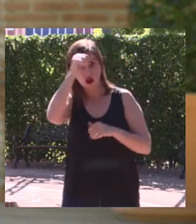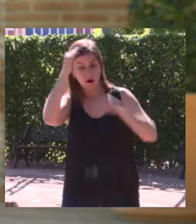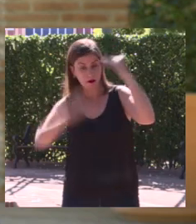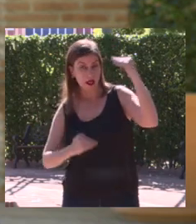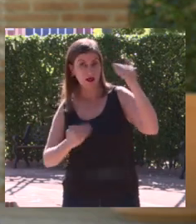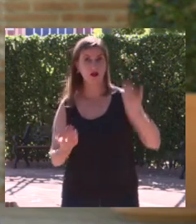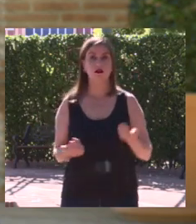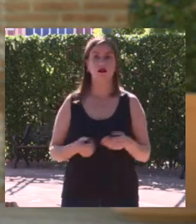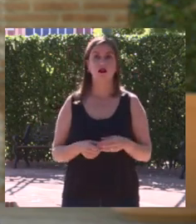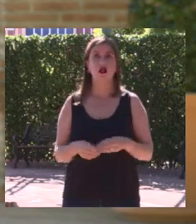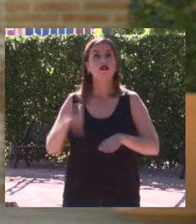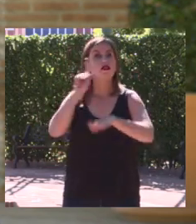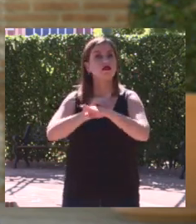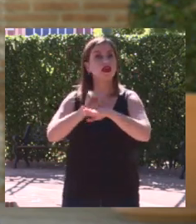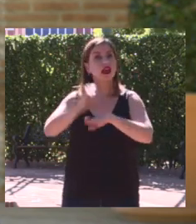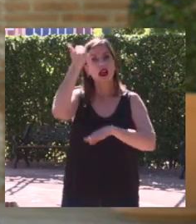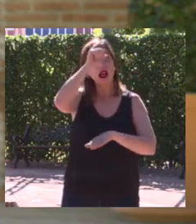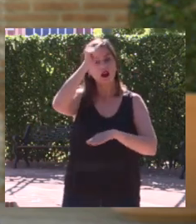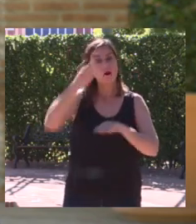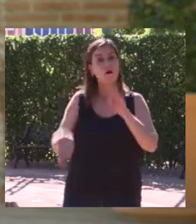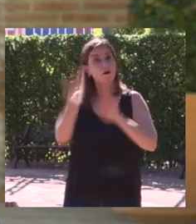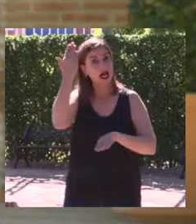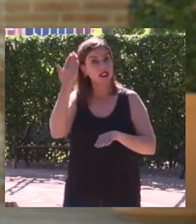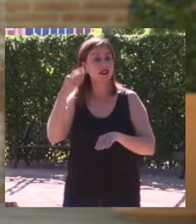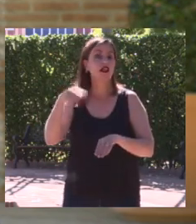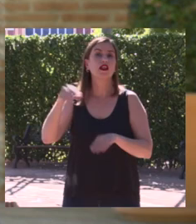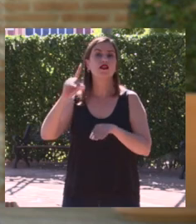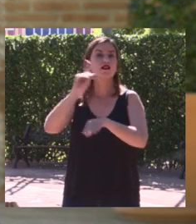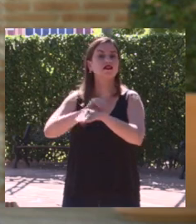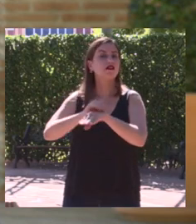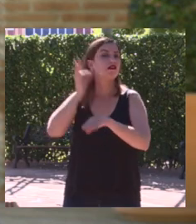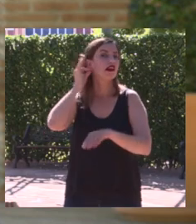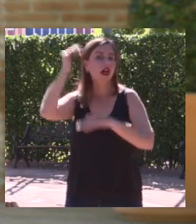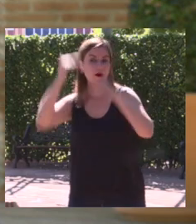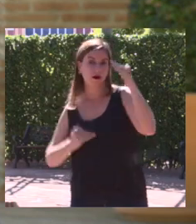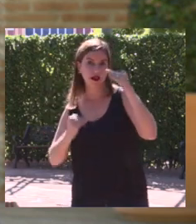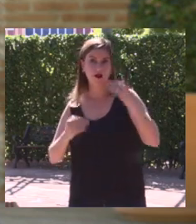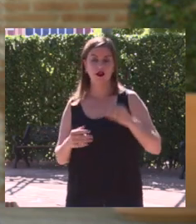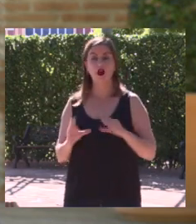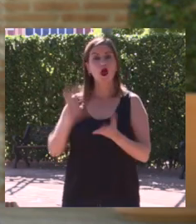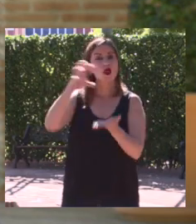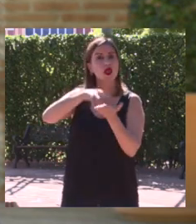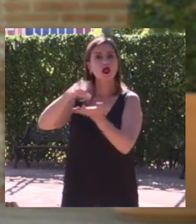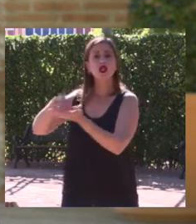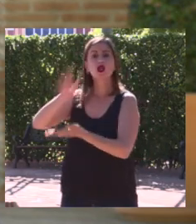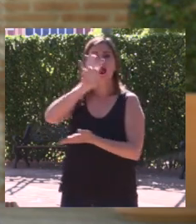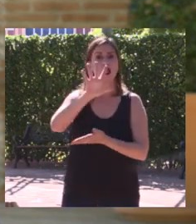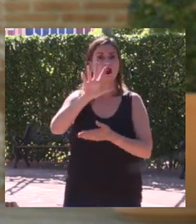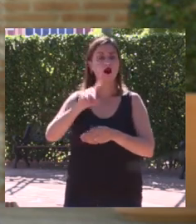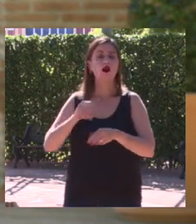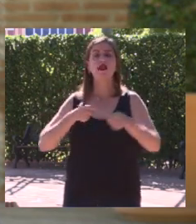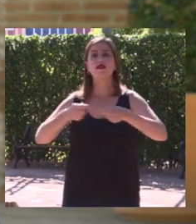muchos más decanos que decanas. De los 17 centros solo hay 5 mujeres que dirigen facultades